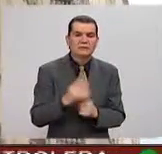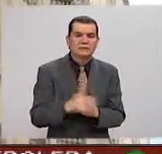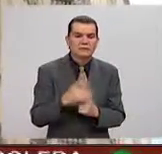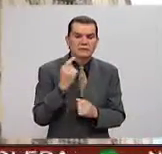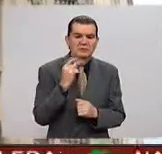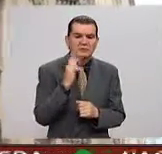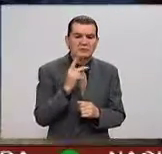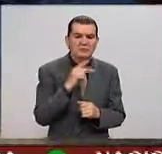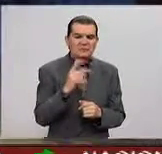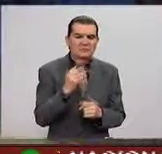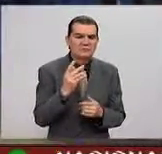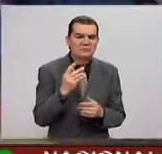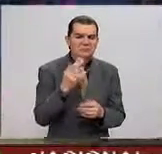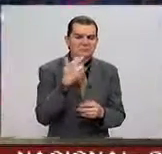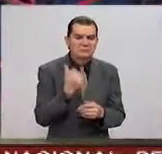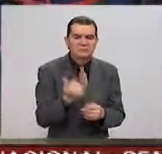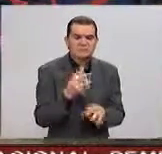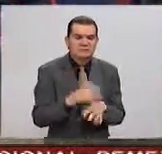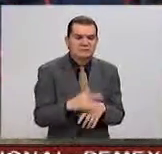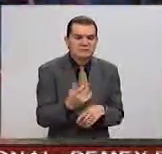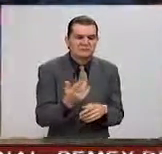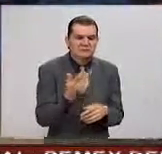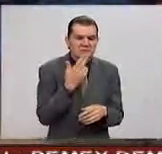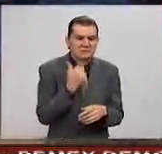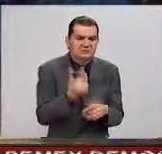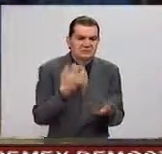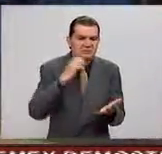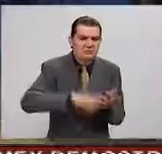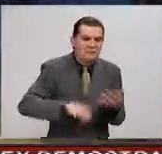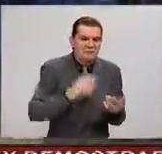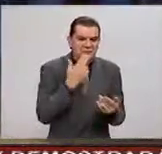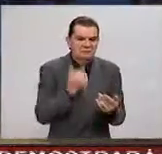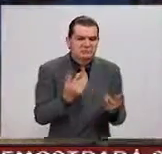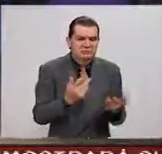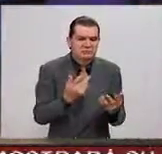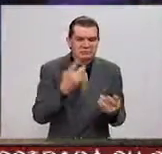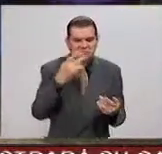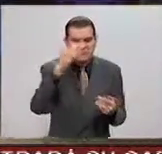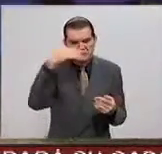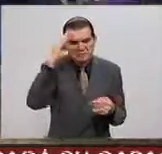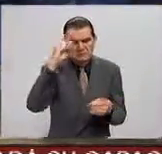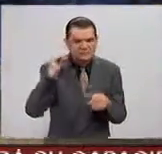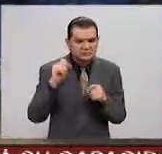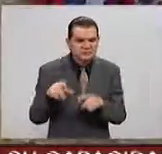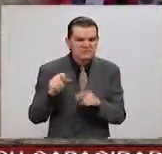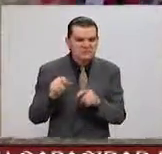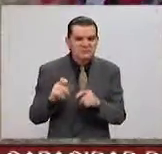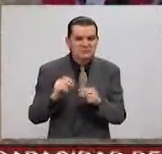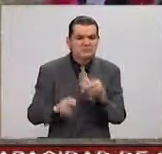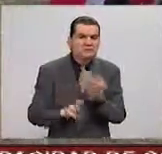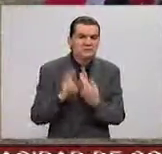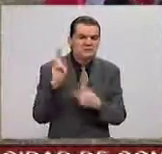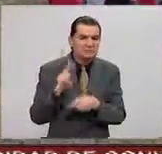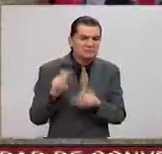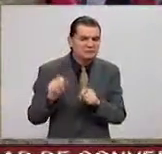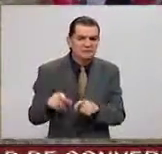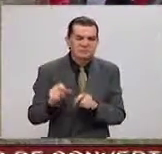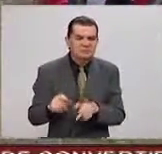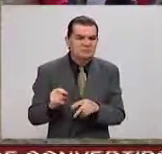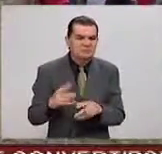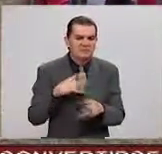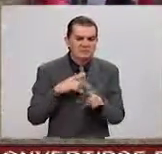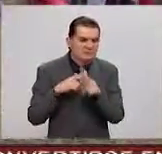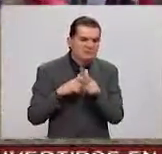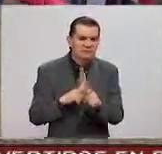provocó lo que ellos querían hacia Cuba, no ha provocado nada en los futuros, sigue siendo la revolución, sigue siendo